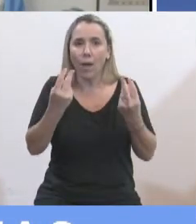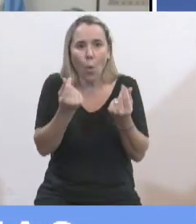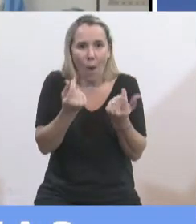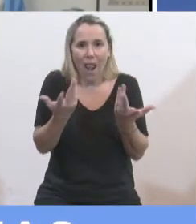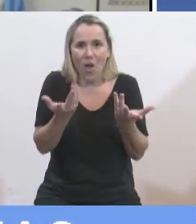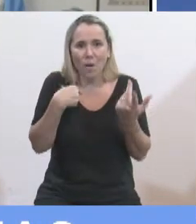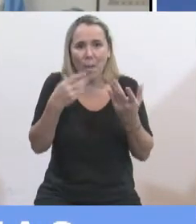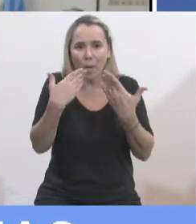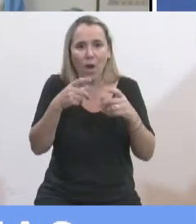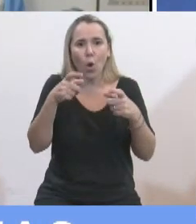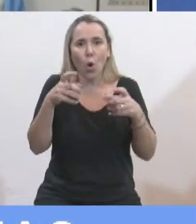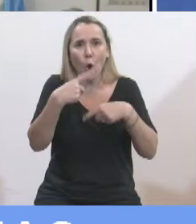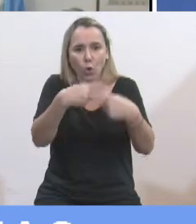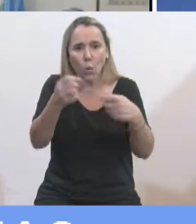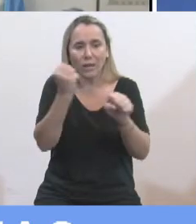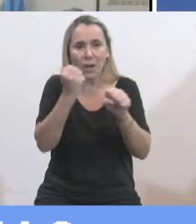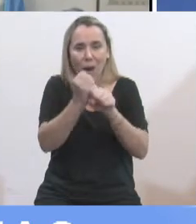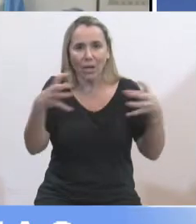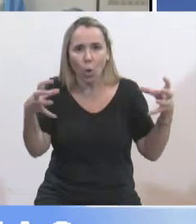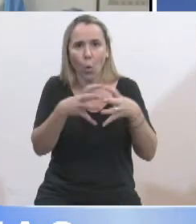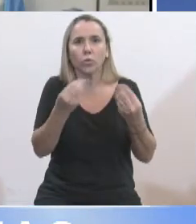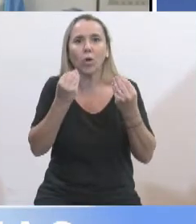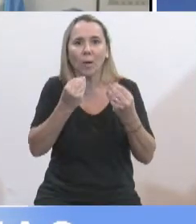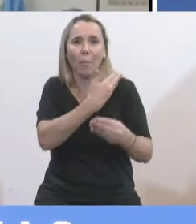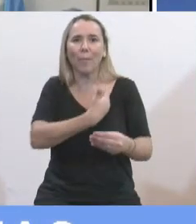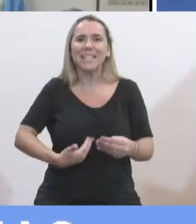trabajando todos juntos, dado al pedido del diálogo que hizo el presidente.